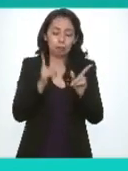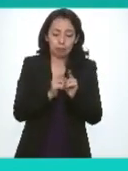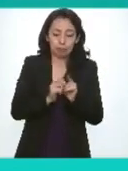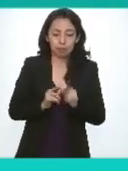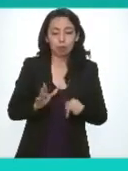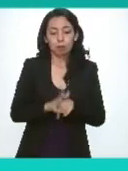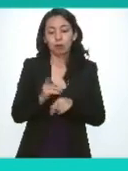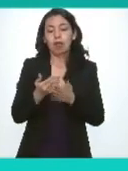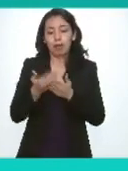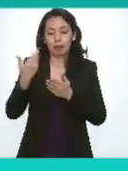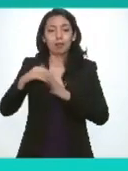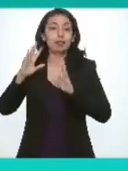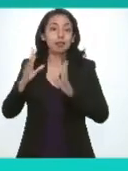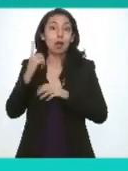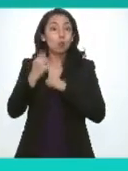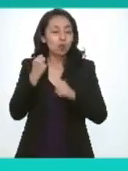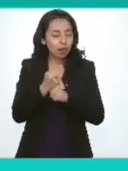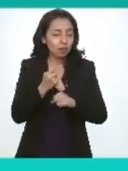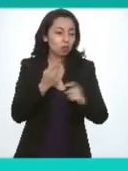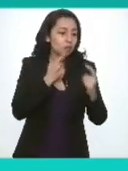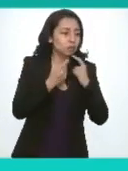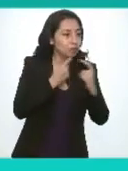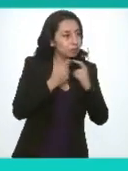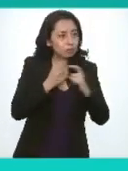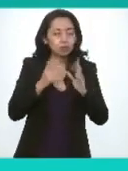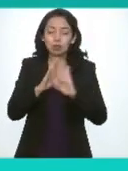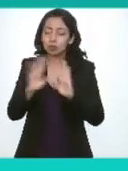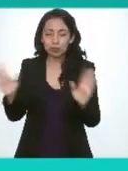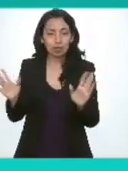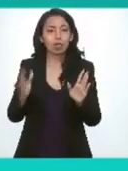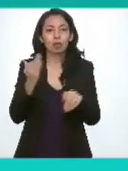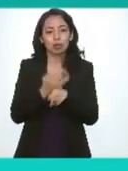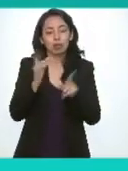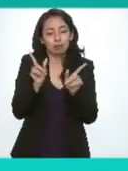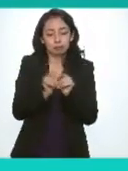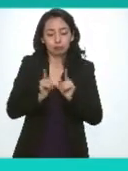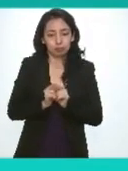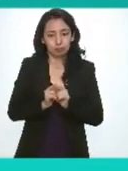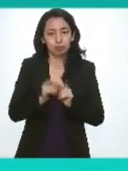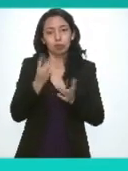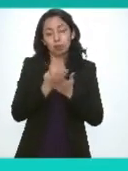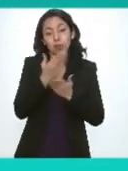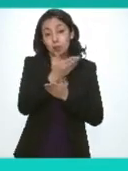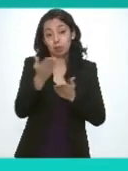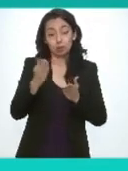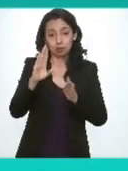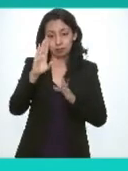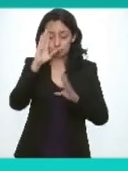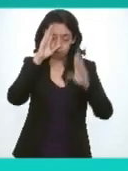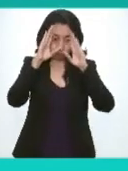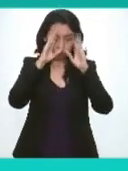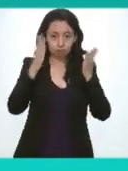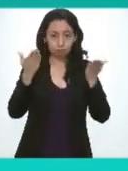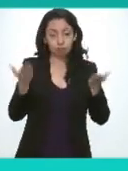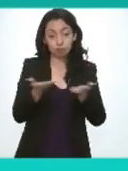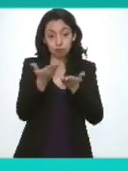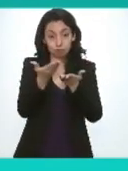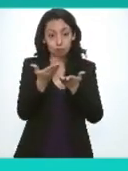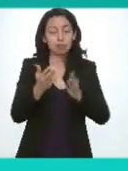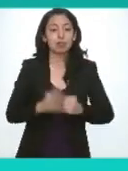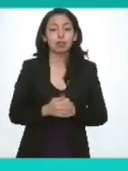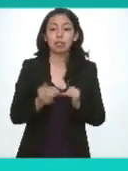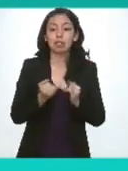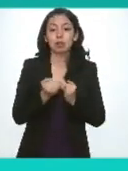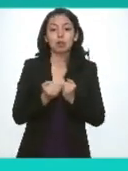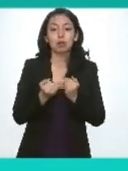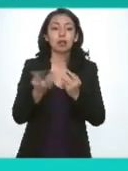ya que se ha hablado ya durante más de un año de esta carta y poner la consideración de todas y todos considerando también